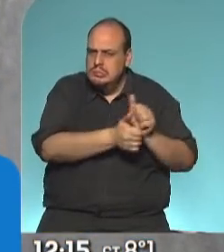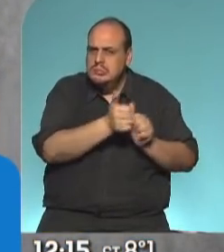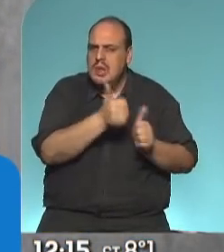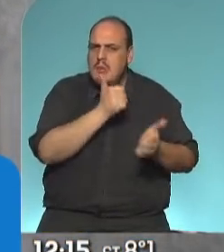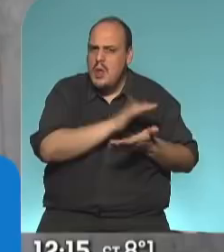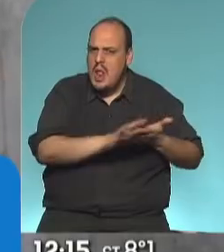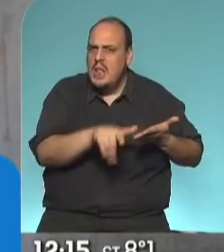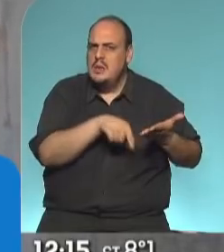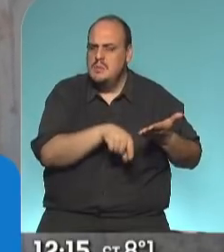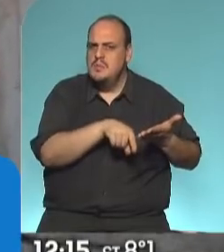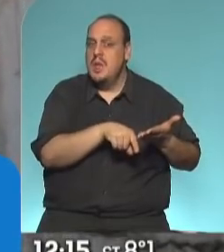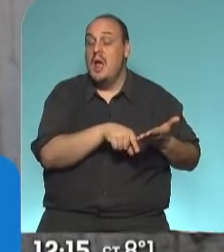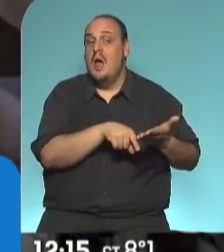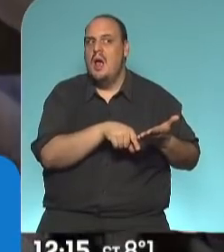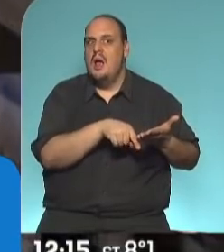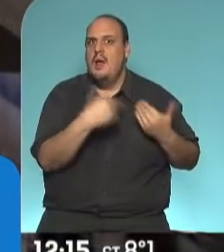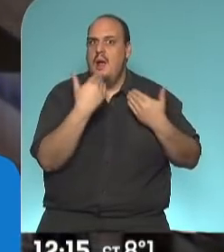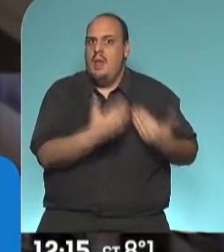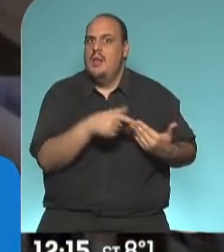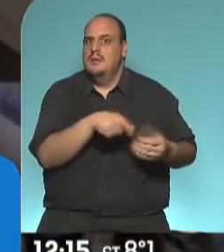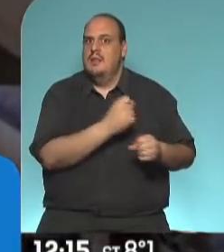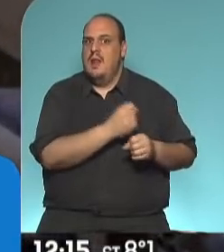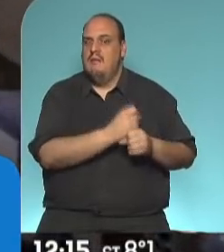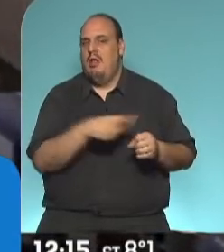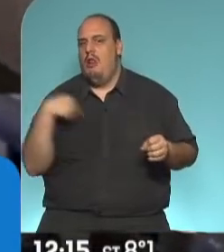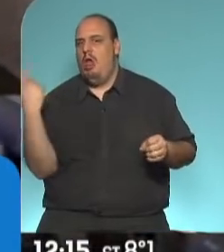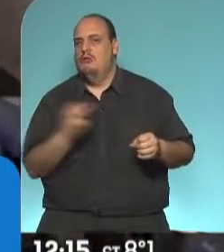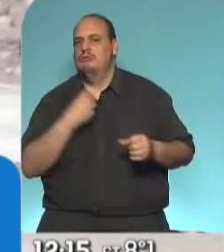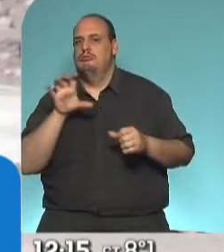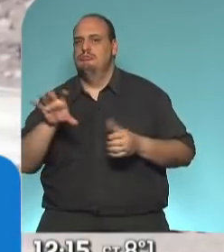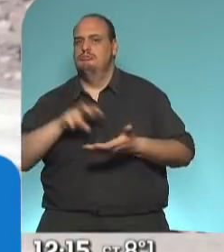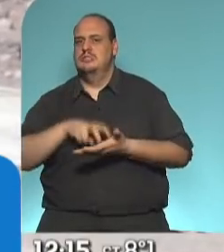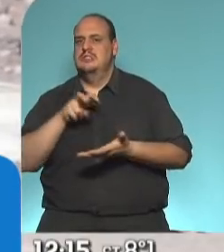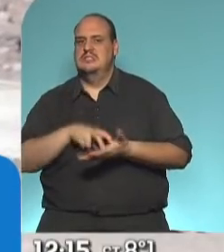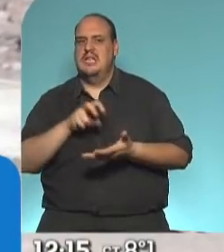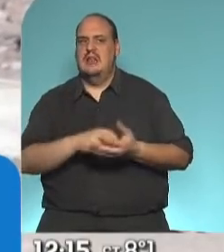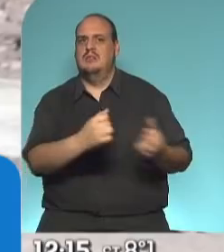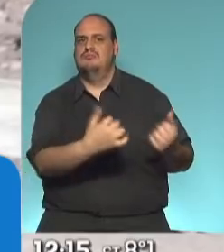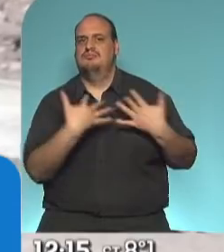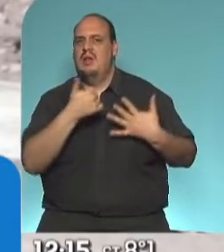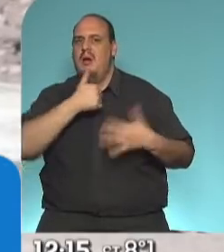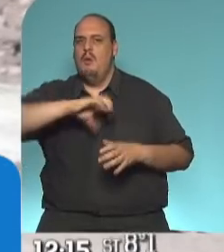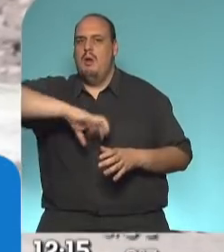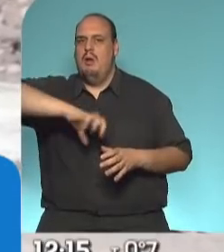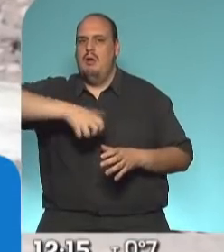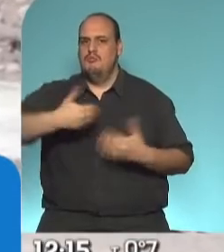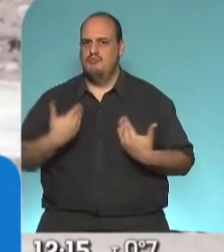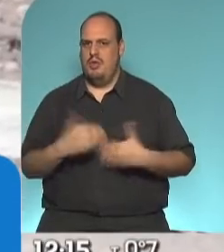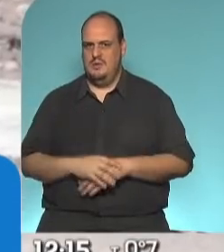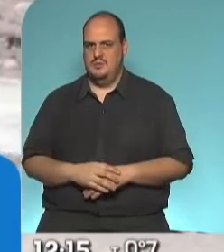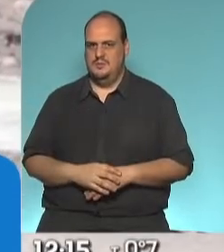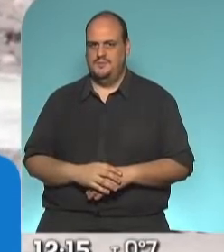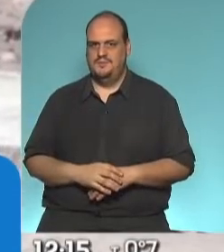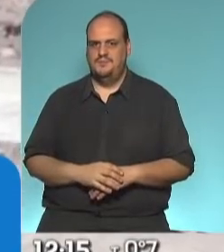permitir tener agua a muchísimas familias. Y después,